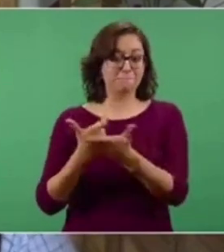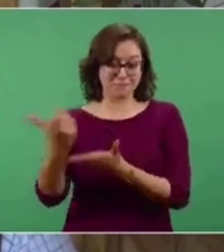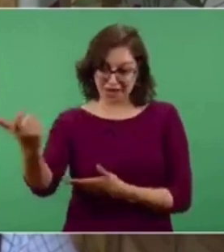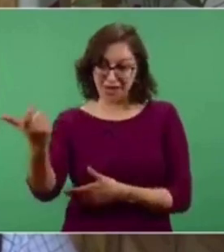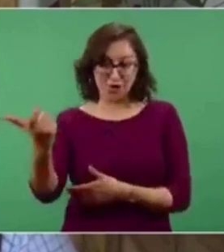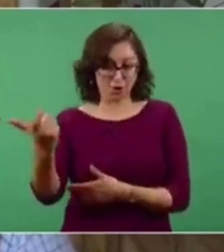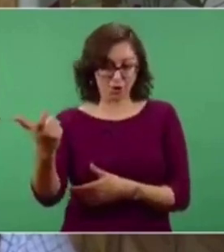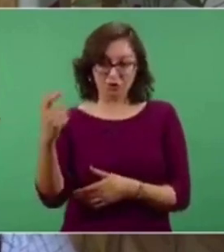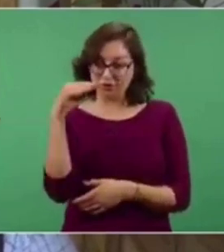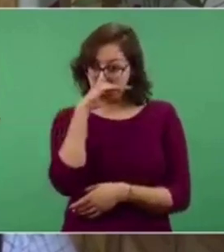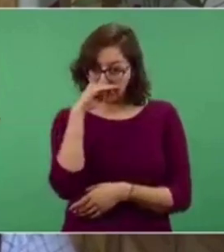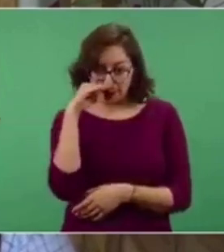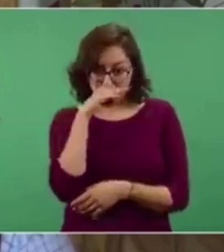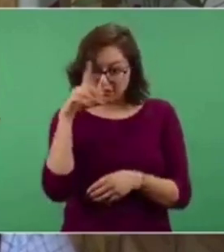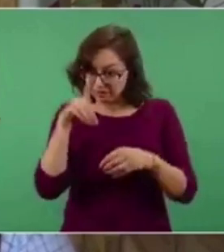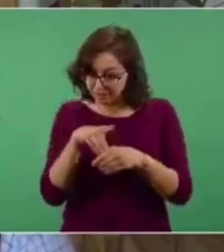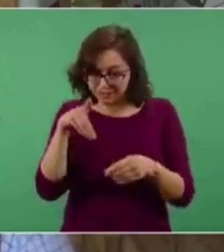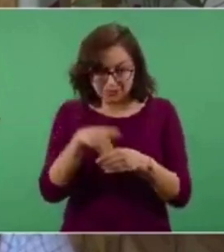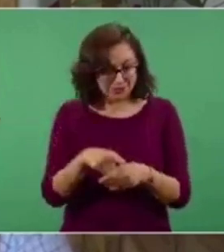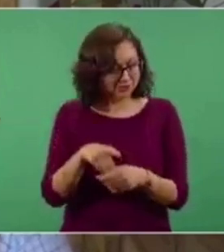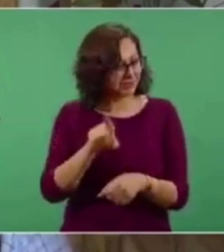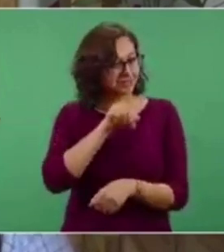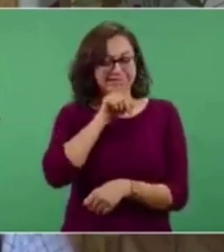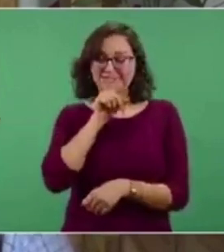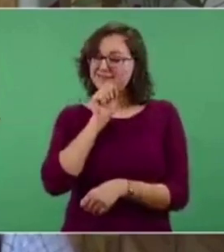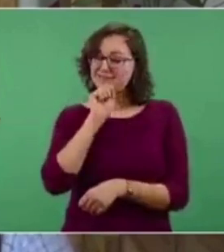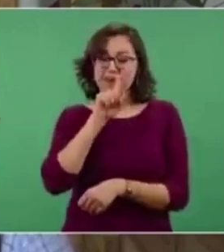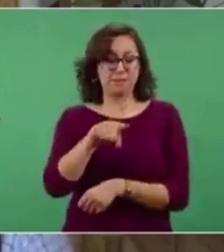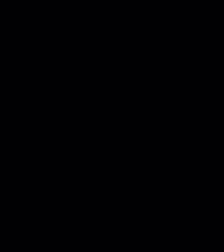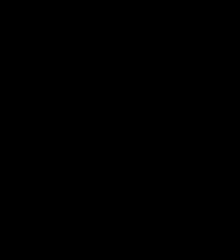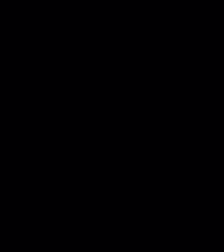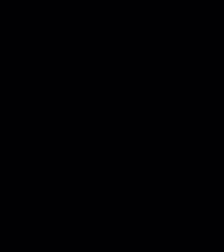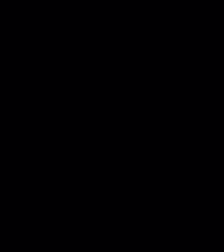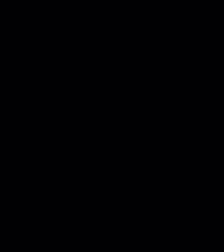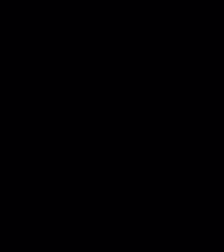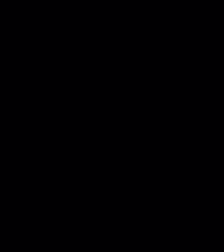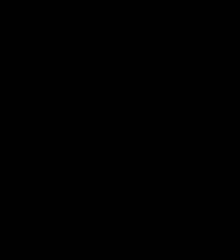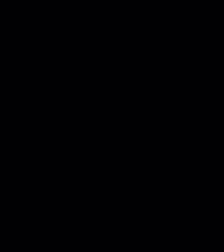la plataforma COVAX tampoco es un mecanismo de donación, al menos no para México.